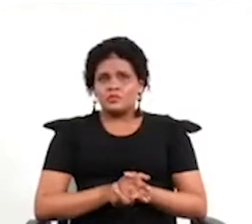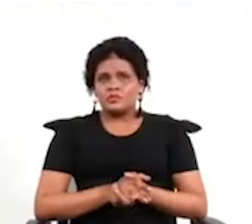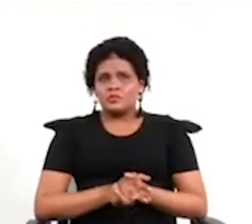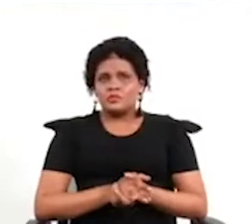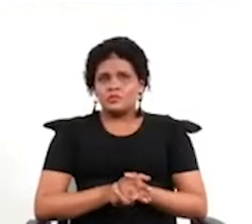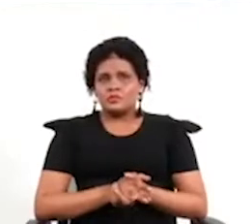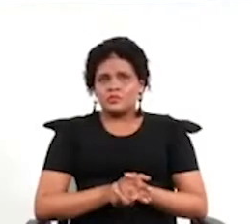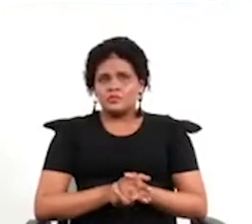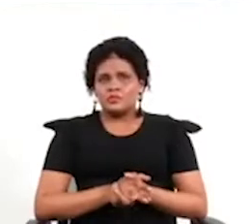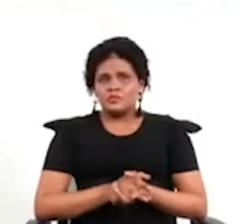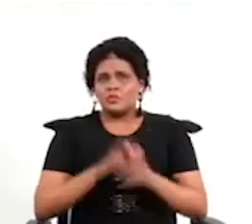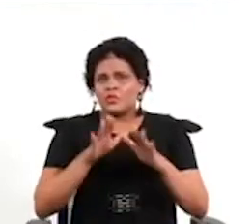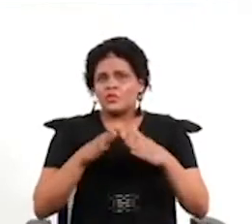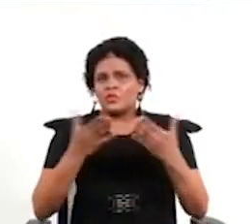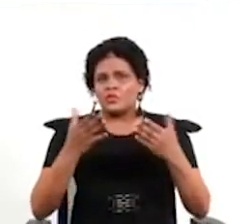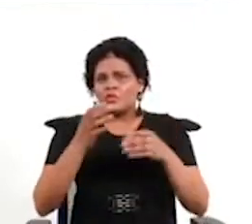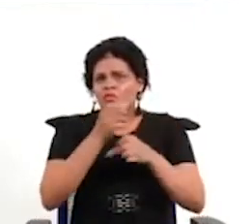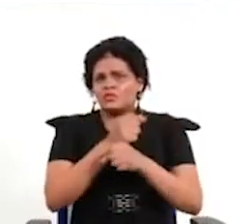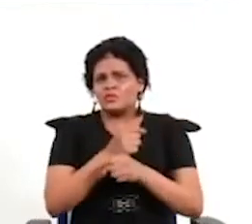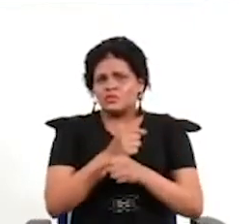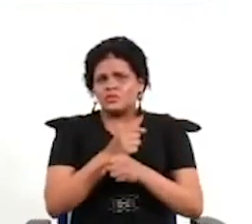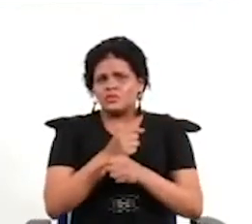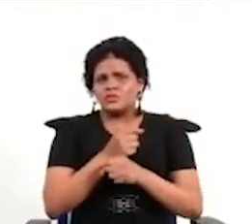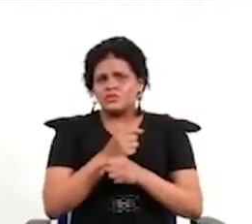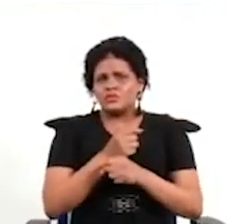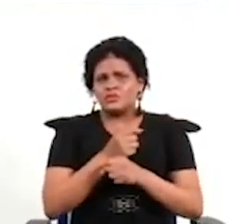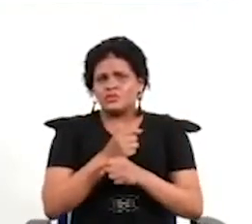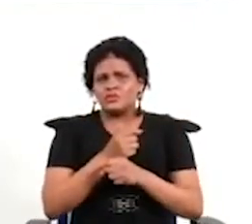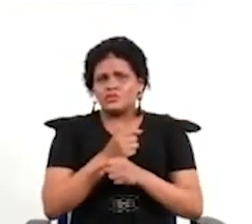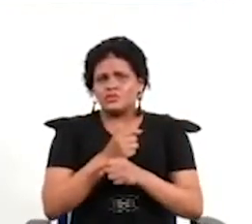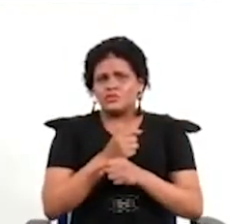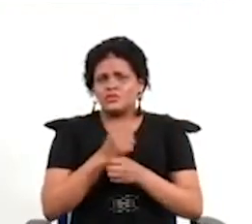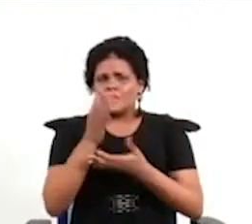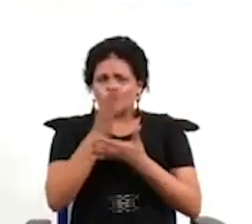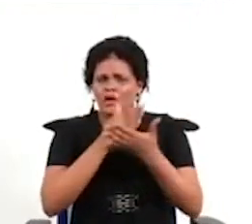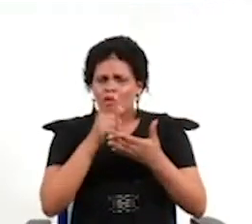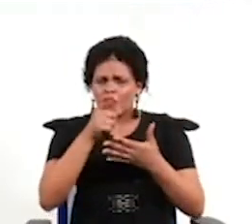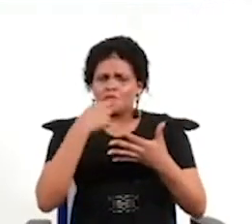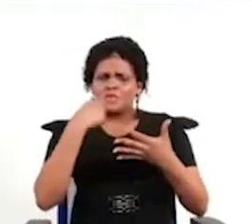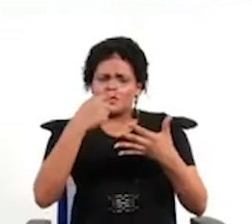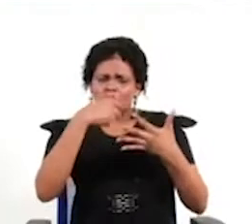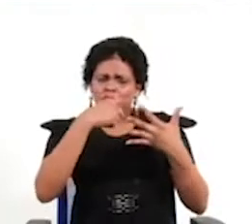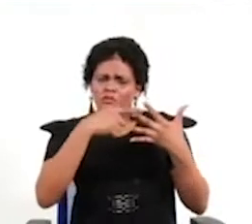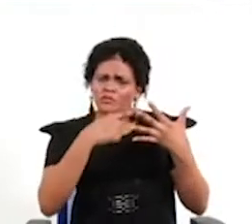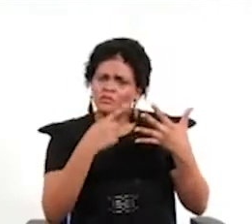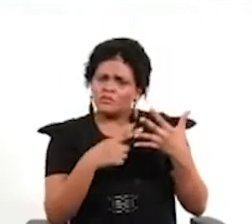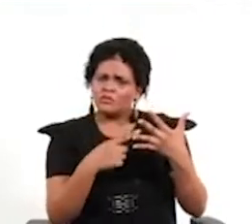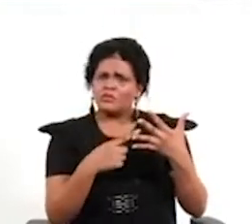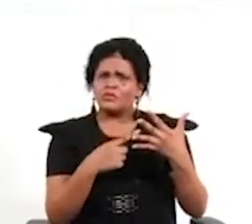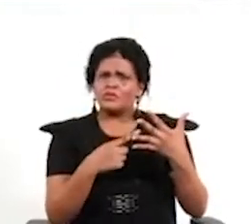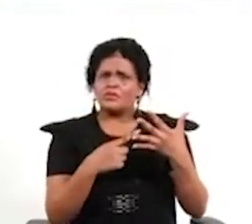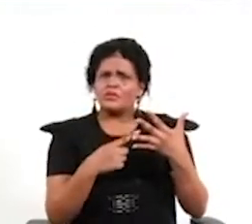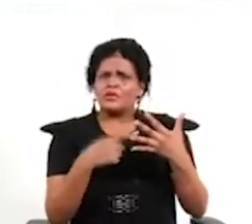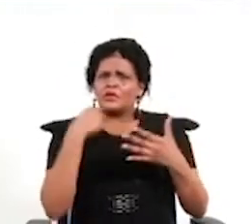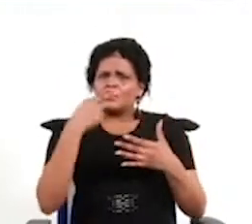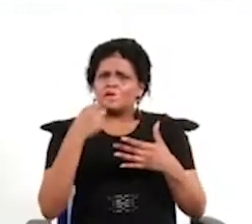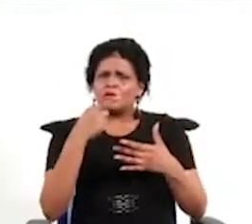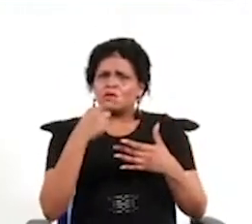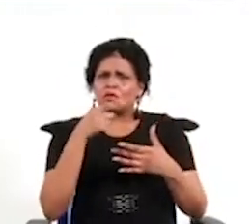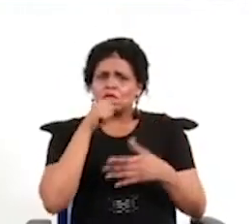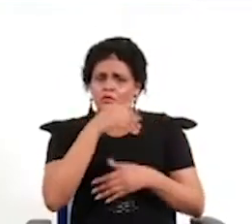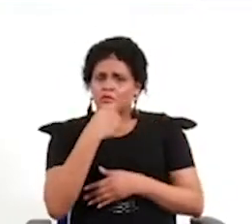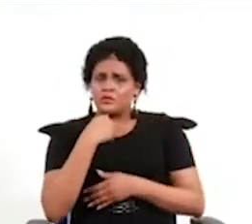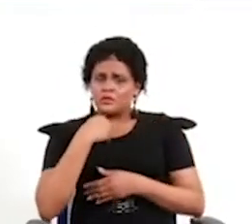sintetizando cómo evitar algo que usted mencionaba durante su conferencia que era que existían procesos